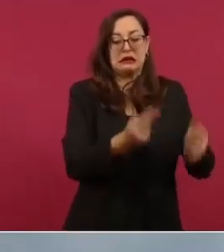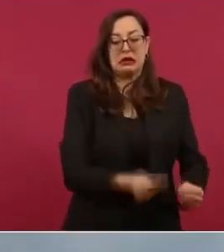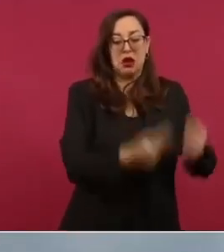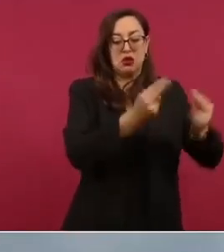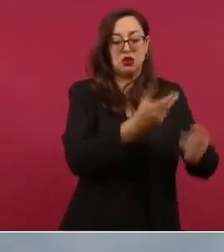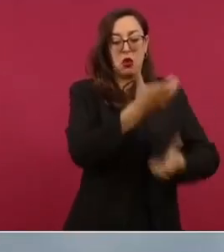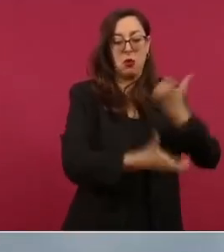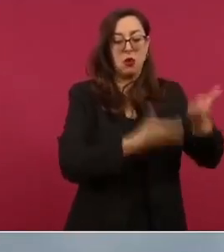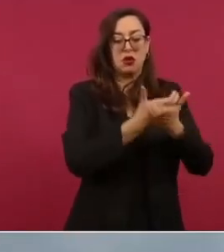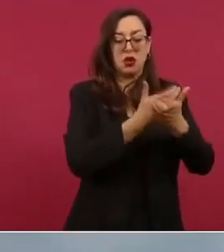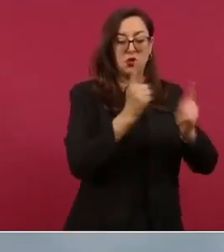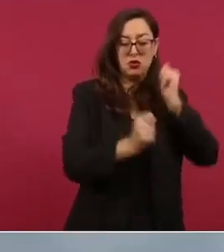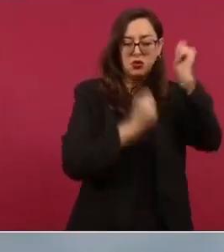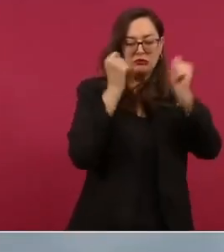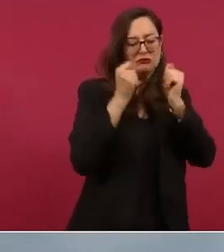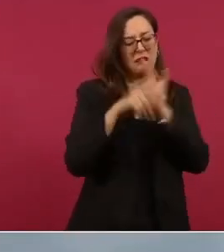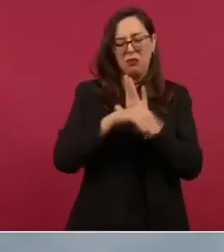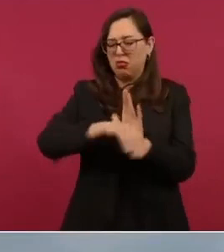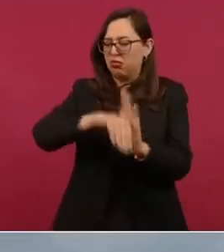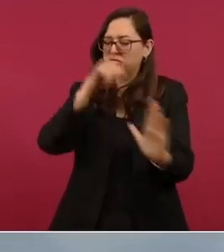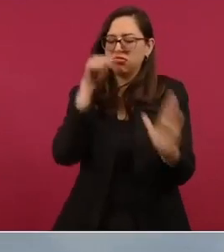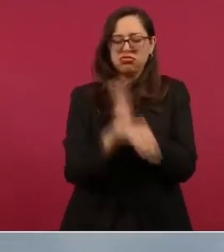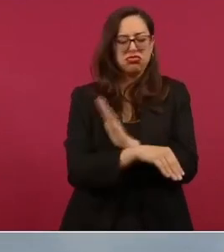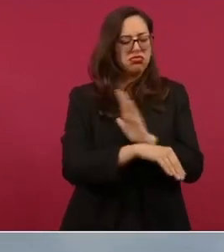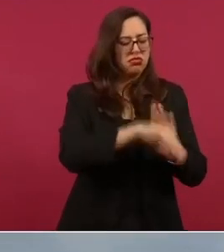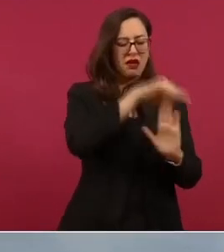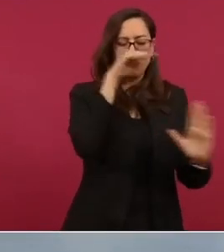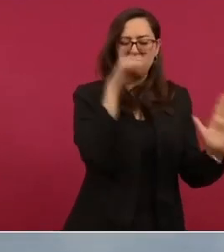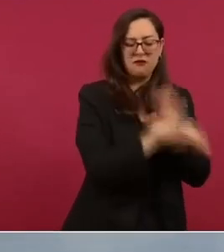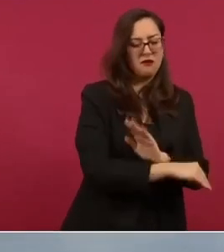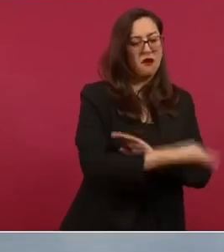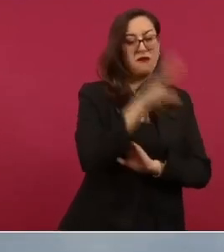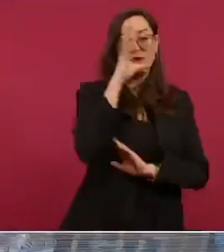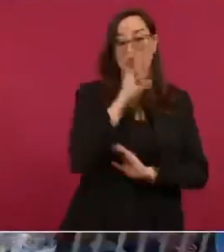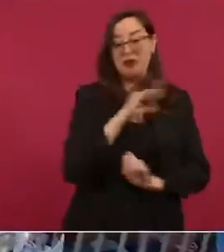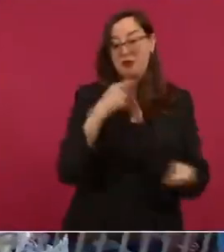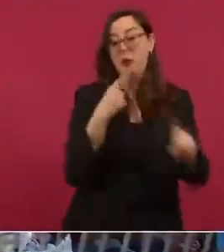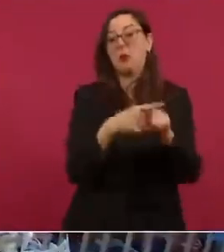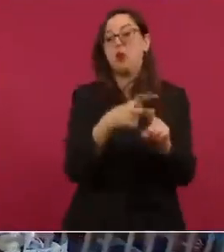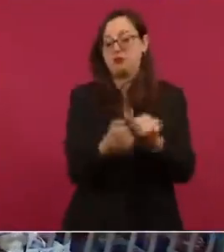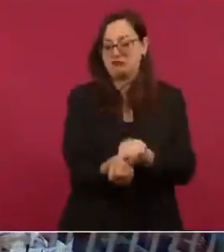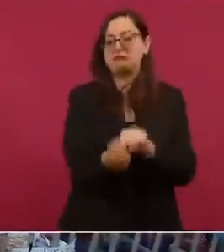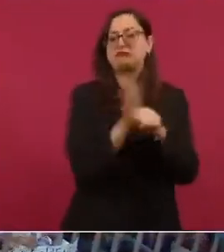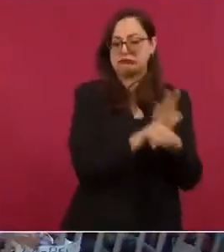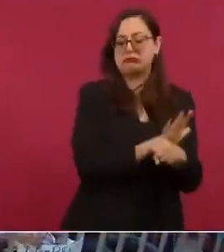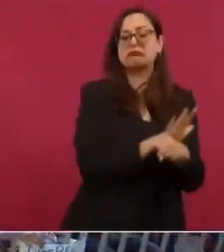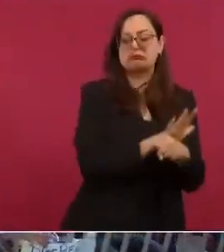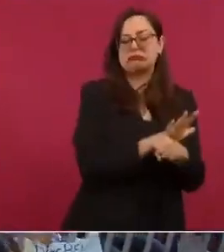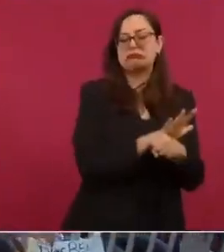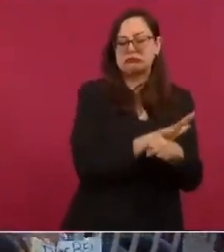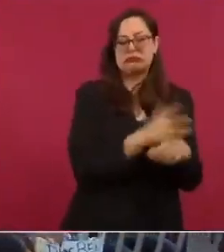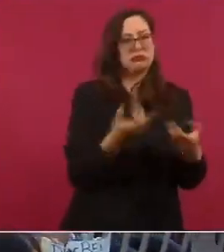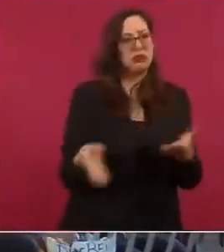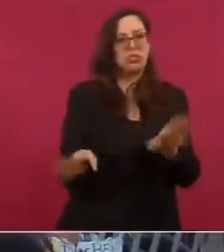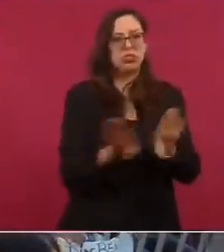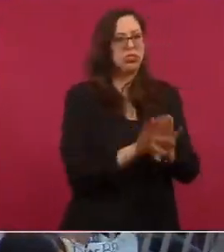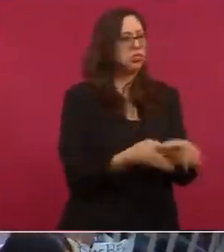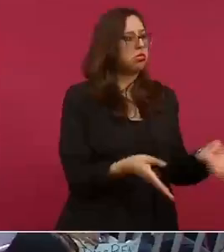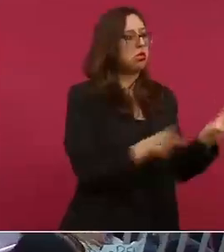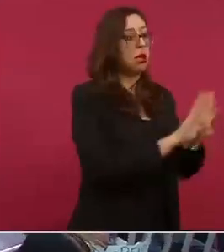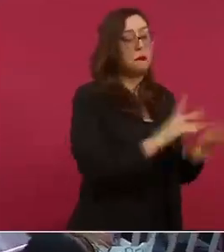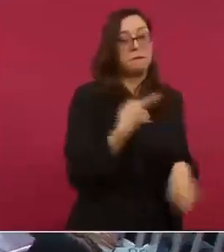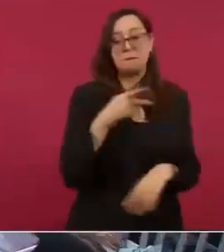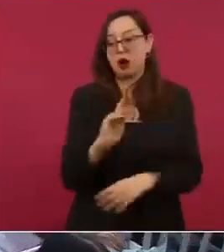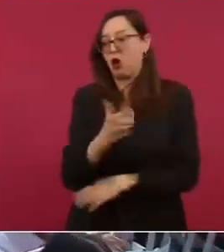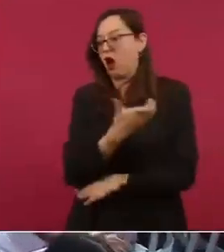comercio y el turismo fueron muy afectados con la pandemia pero el sector agropecuario